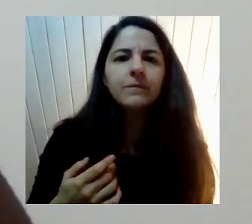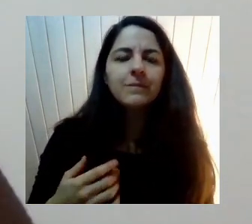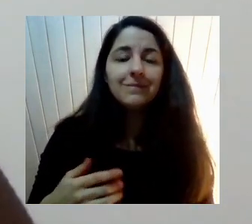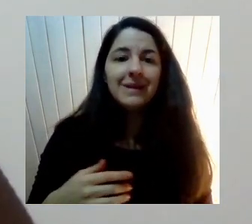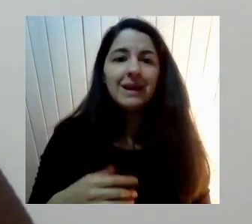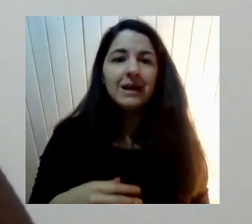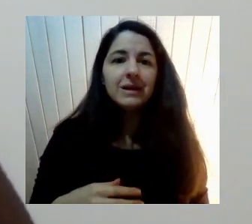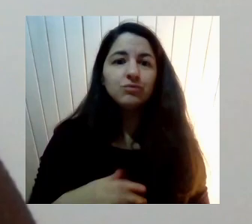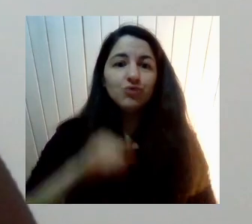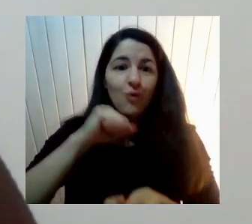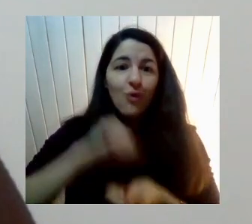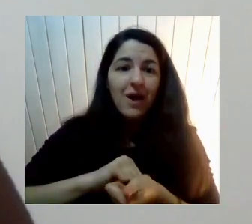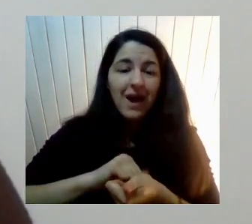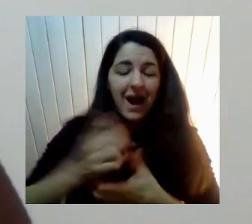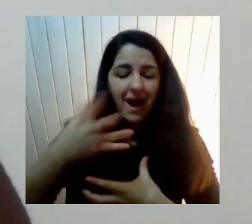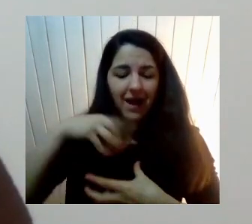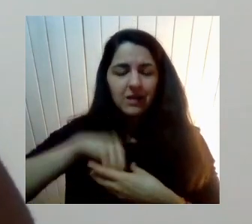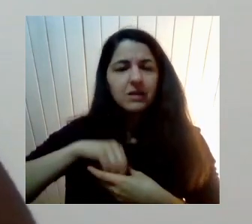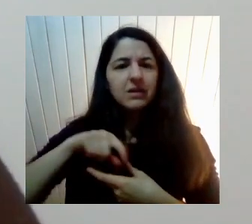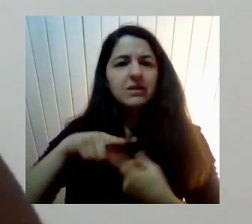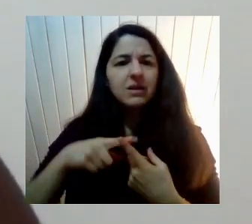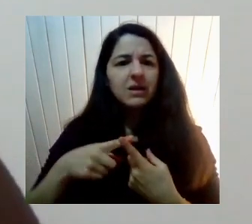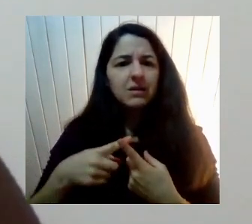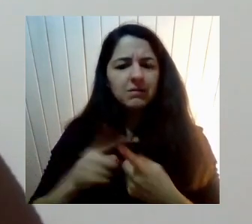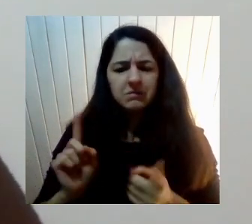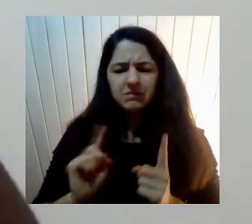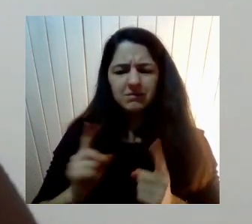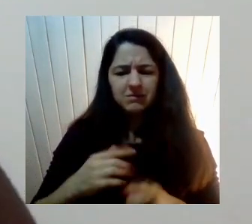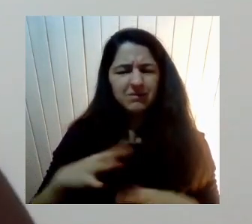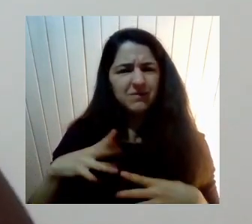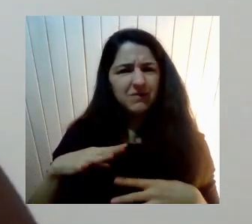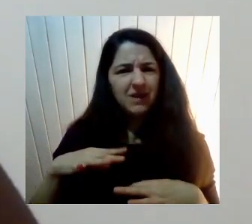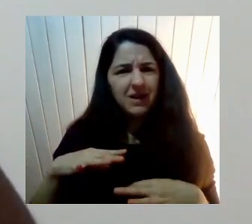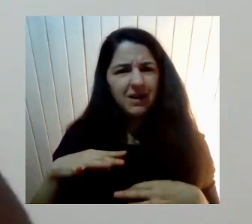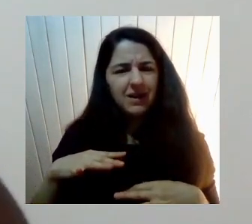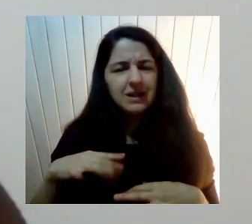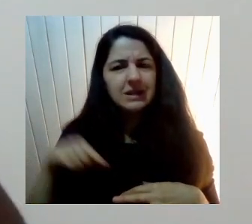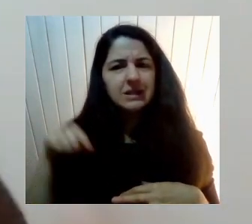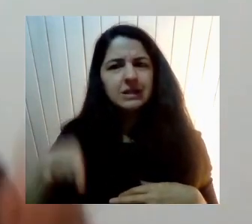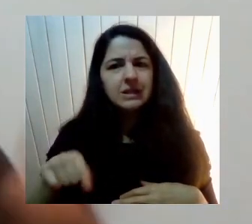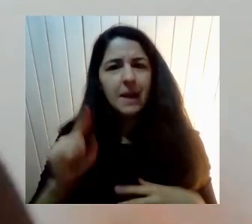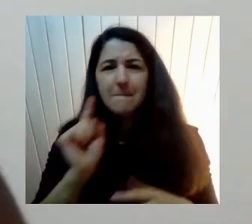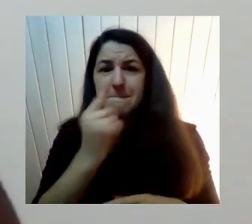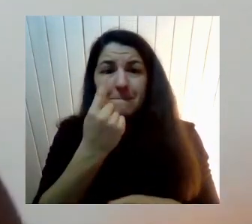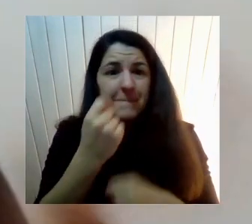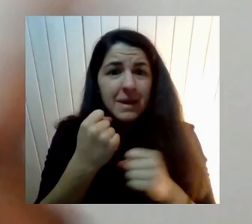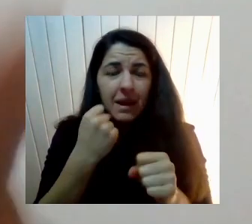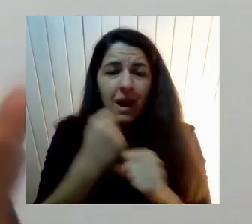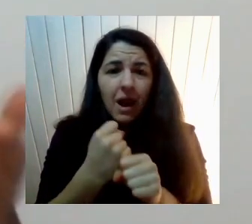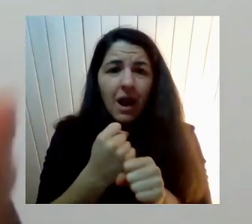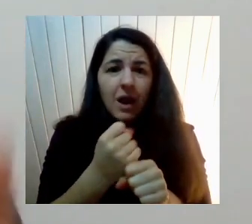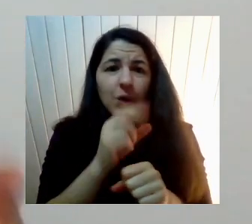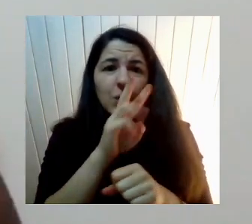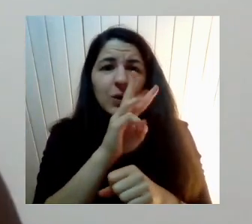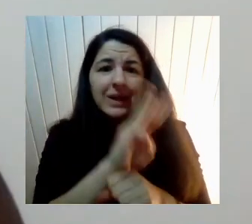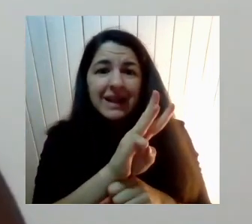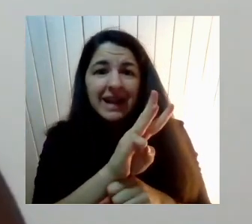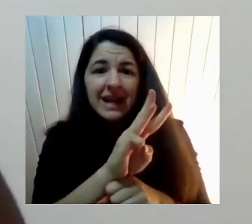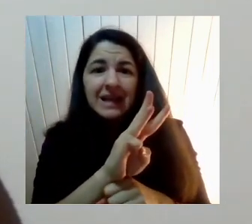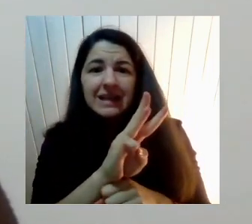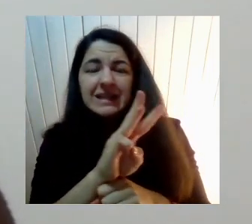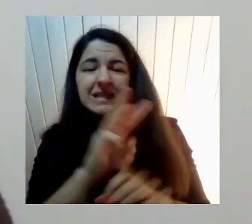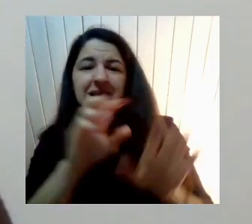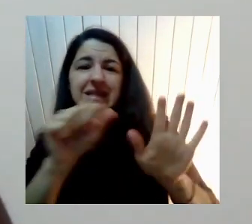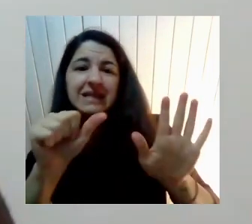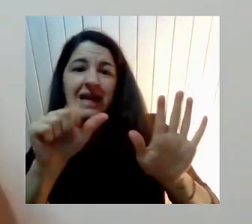Sexual y de género Que no les hace feliz Es en los primeros años De vida Es como entre los 3 Y los 6 Y 7